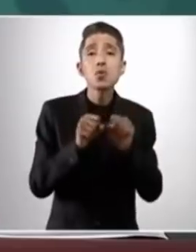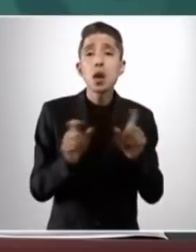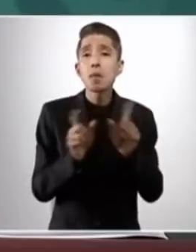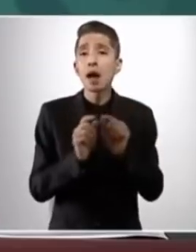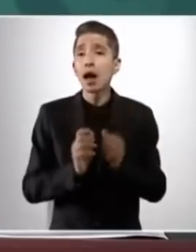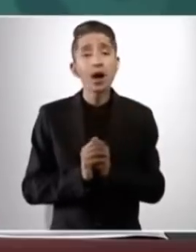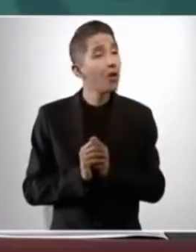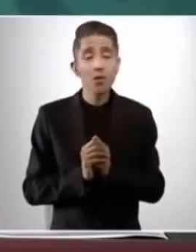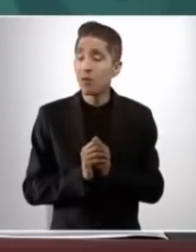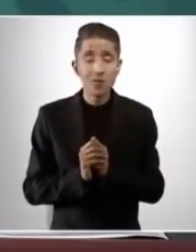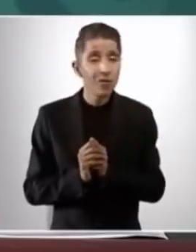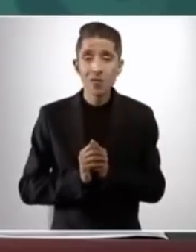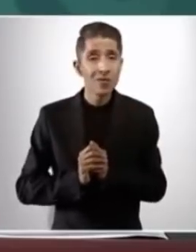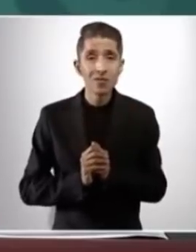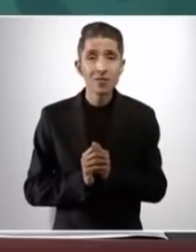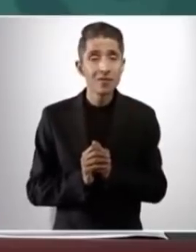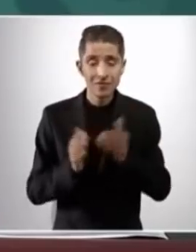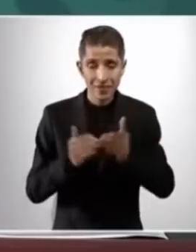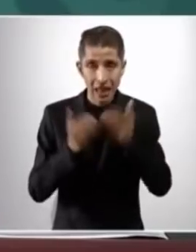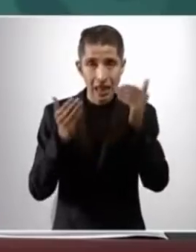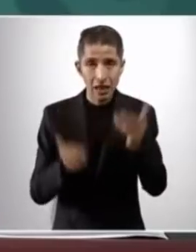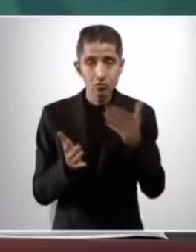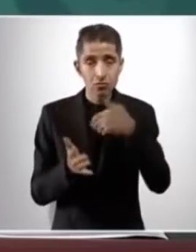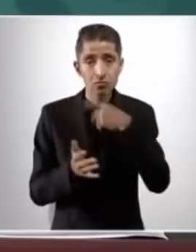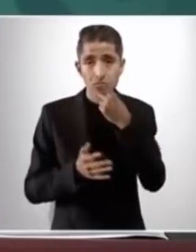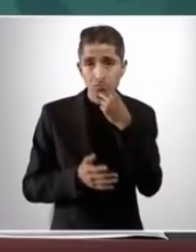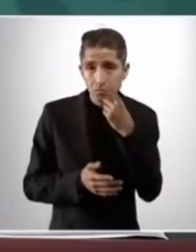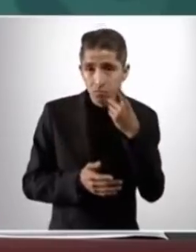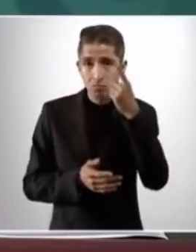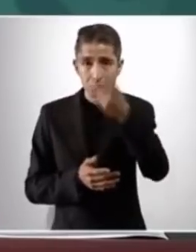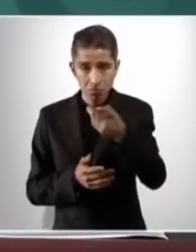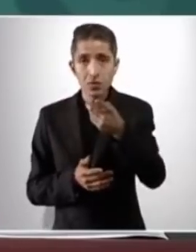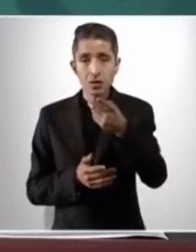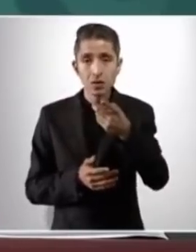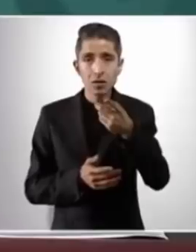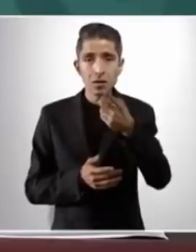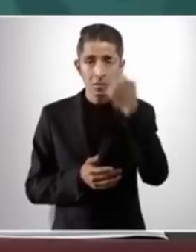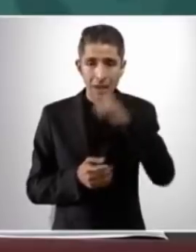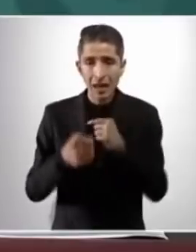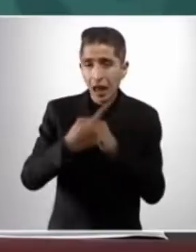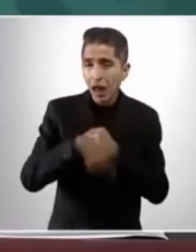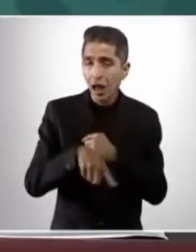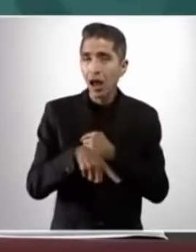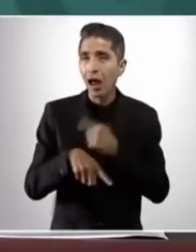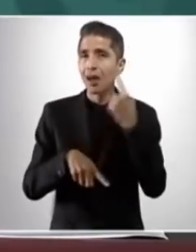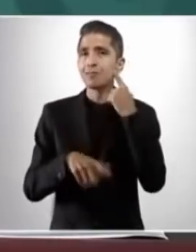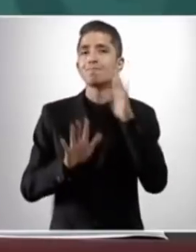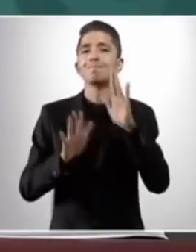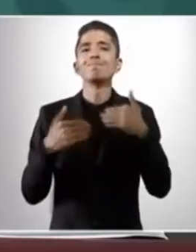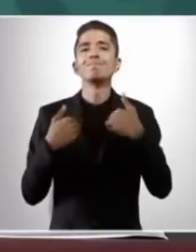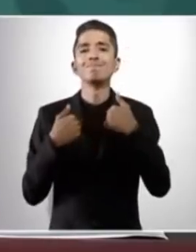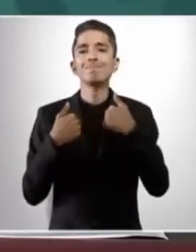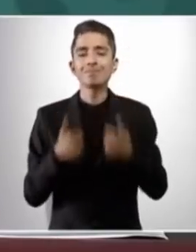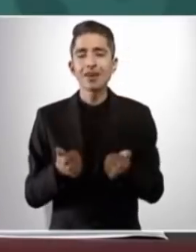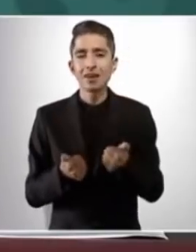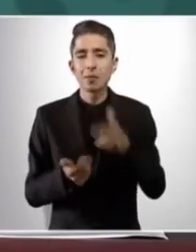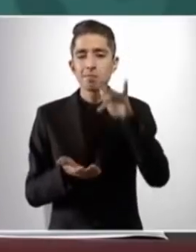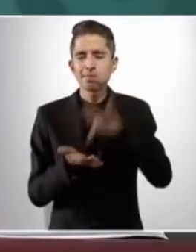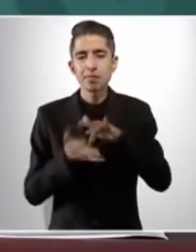Y lo digo para que se escuche bien, se escuche lejos,